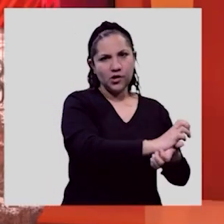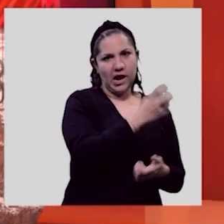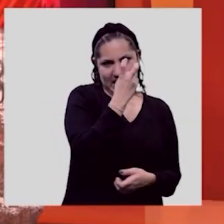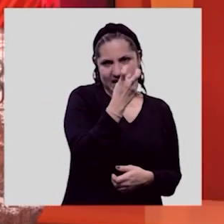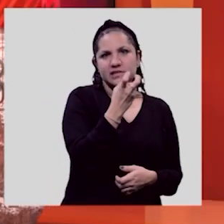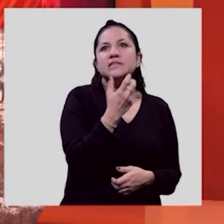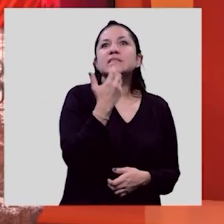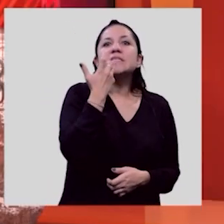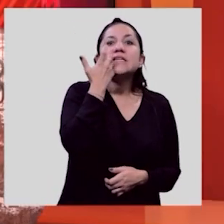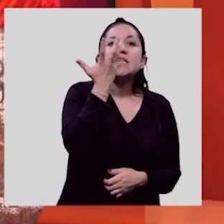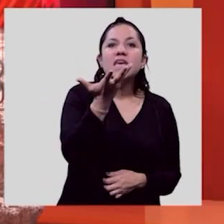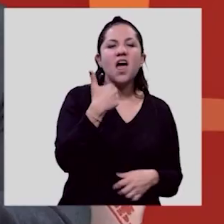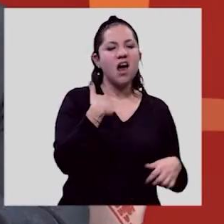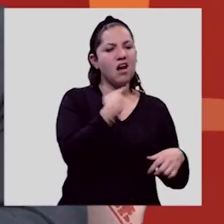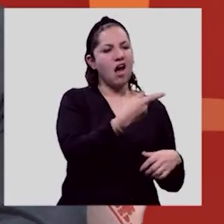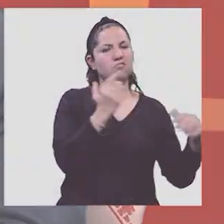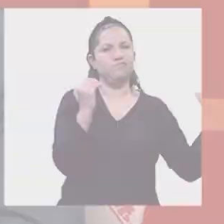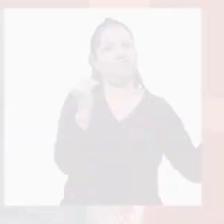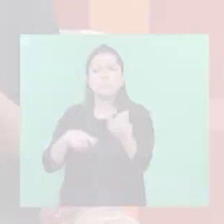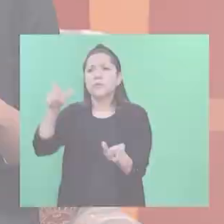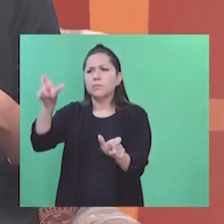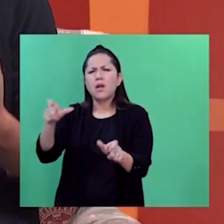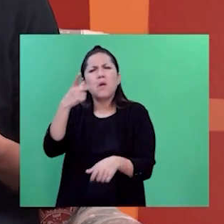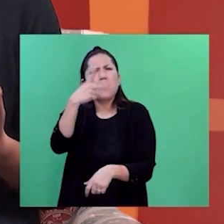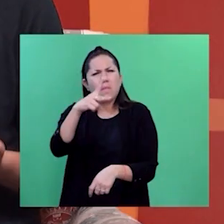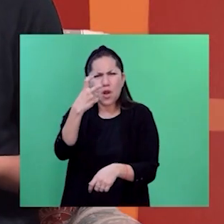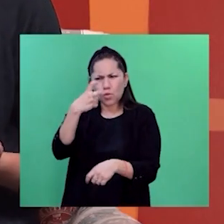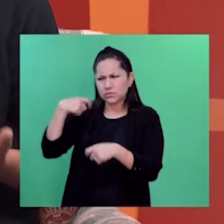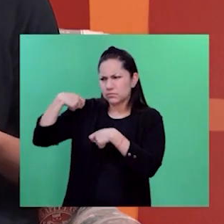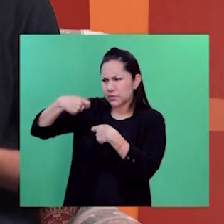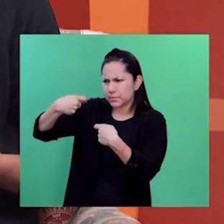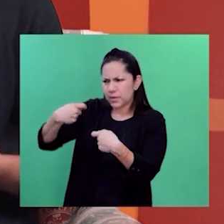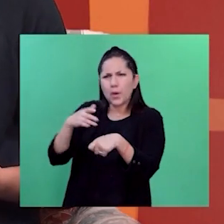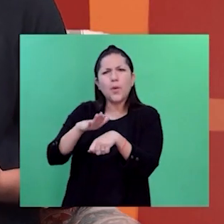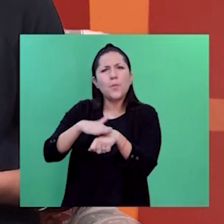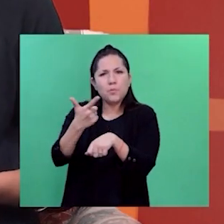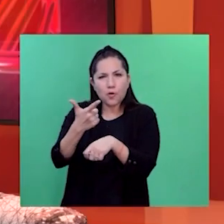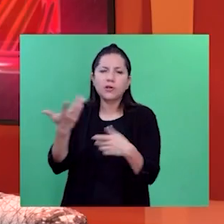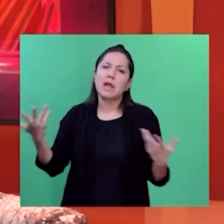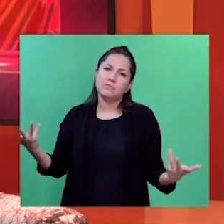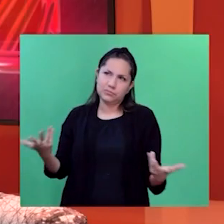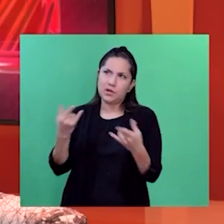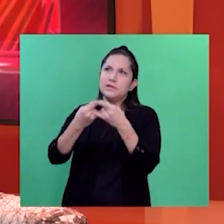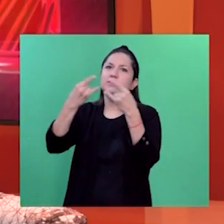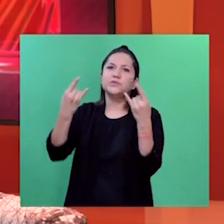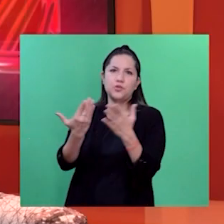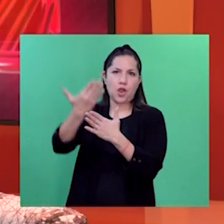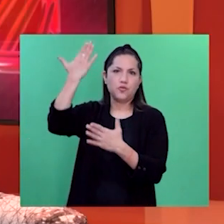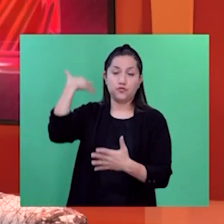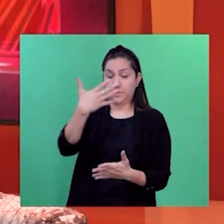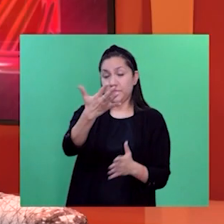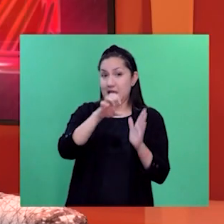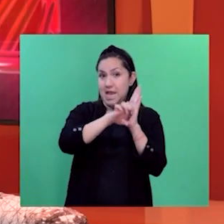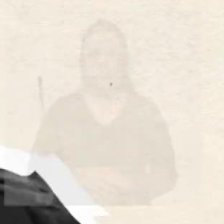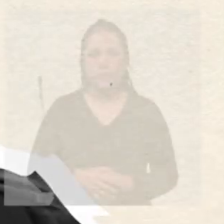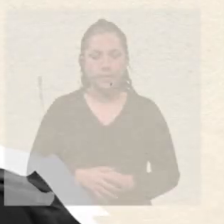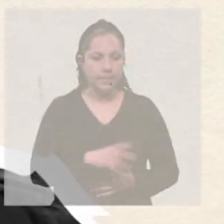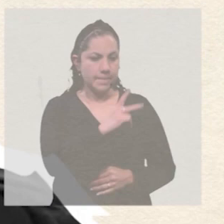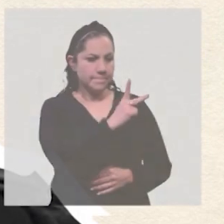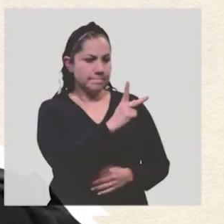permanentemente en situación de desventaja. Pero esto tiene una construcción histórica de fondo. María Antonia Llanes